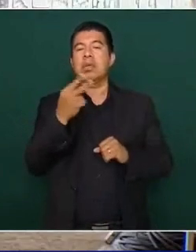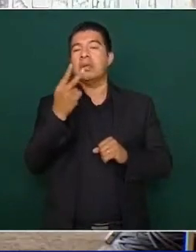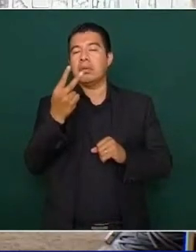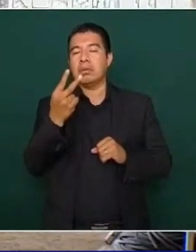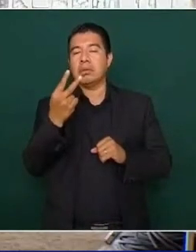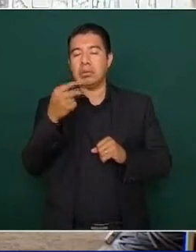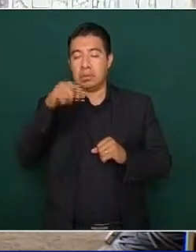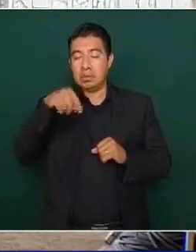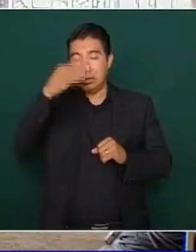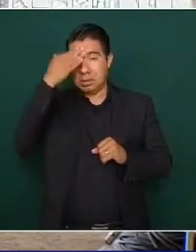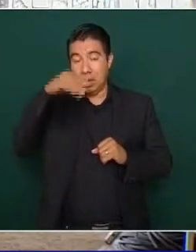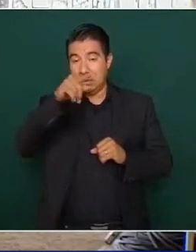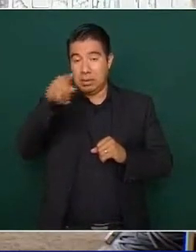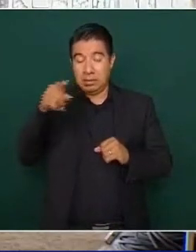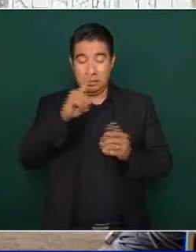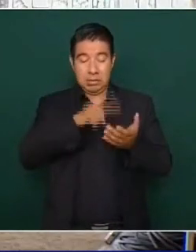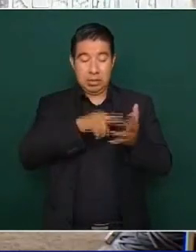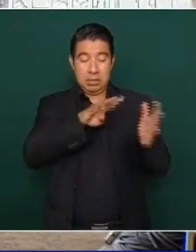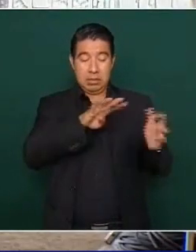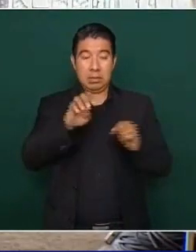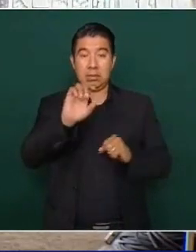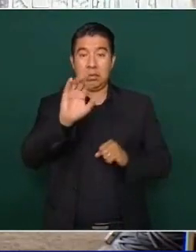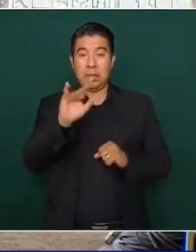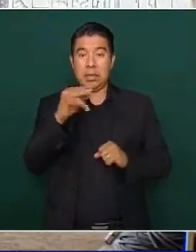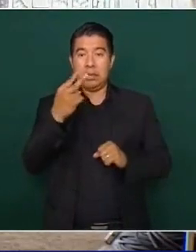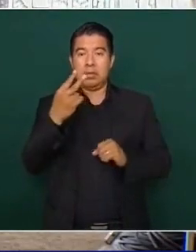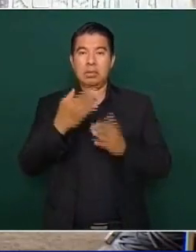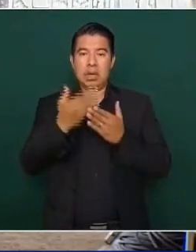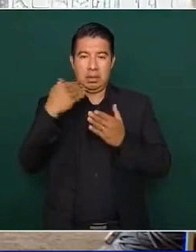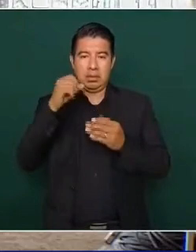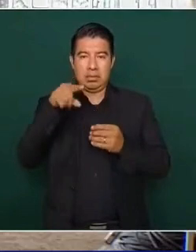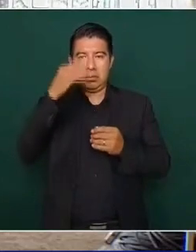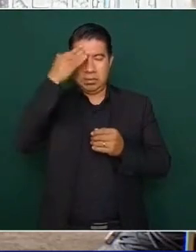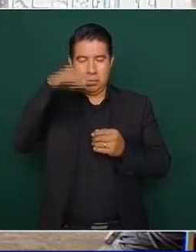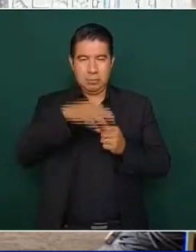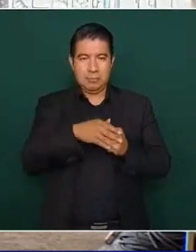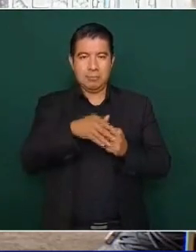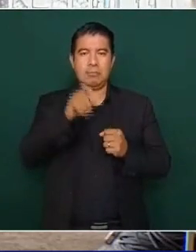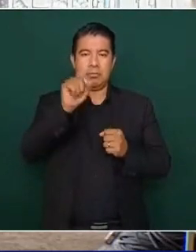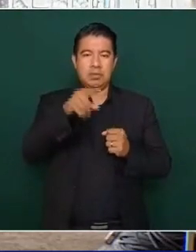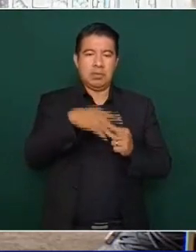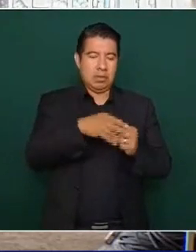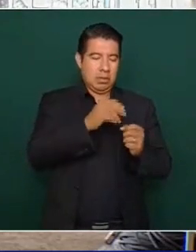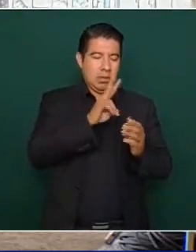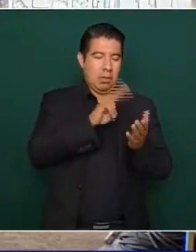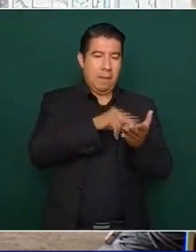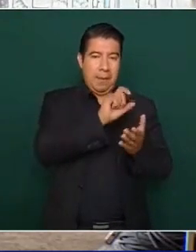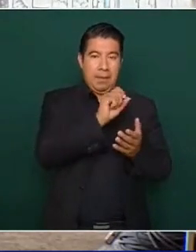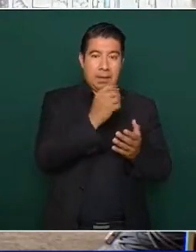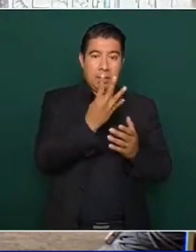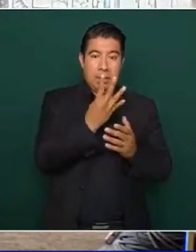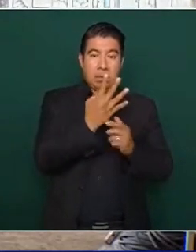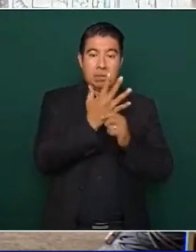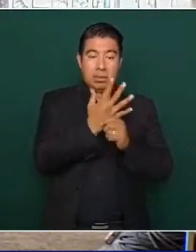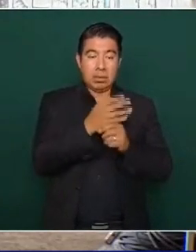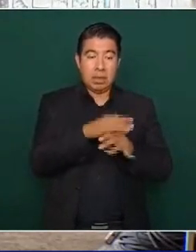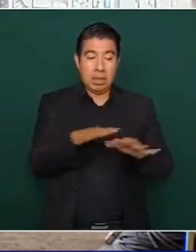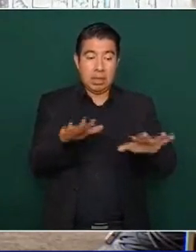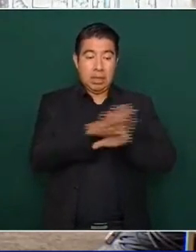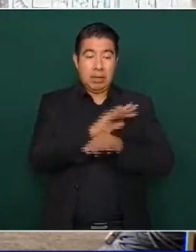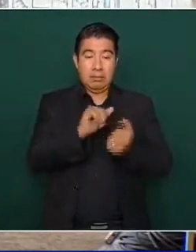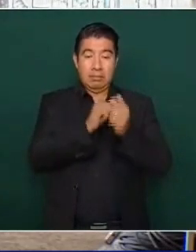y como nos ha reiterado, de que a partir del 24 va a convertir